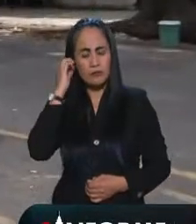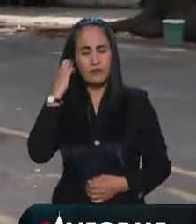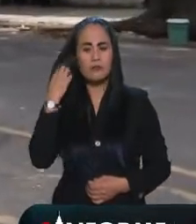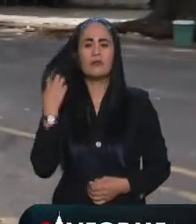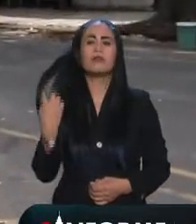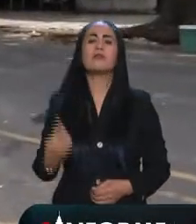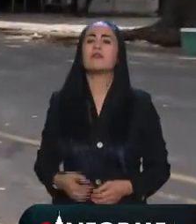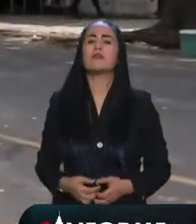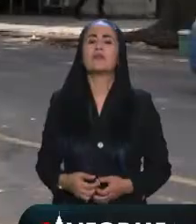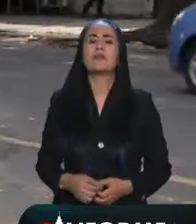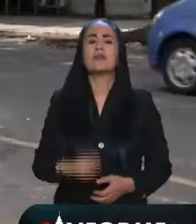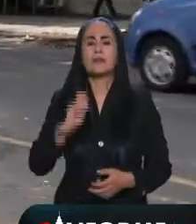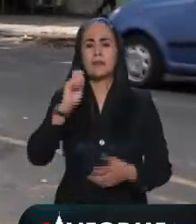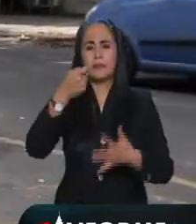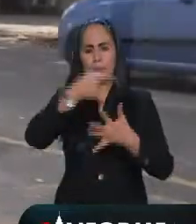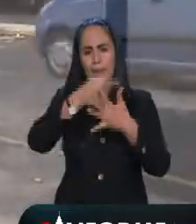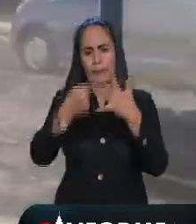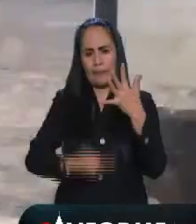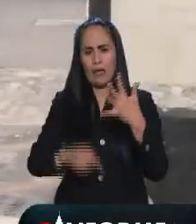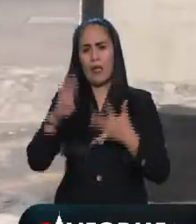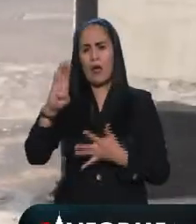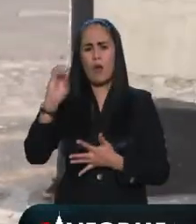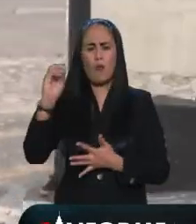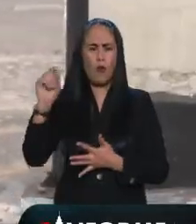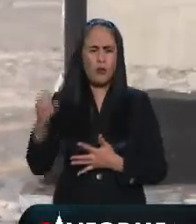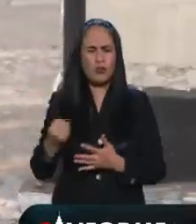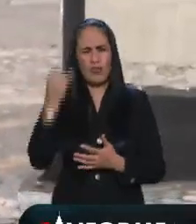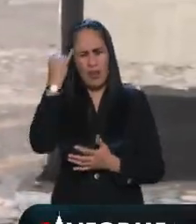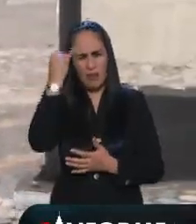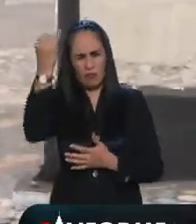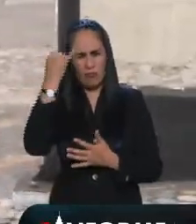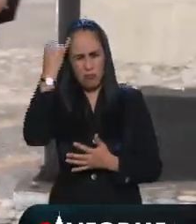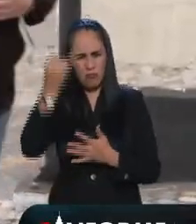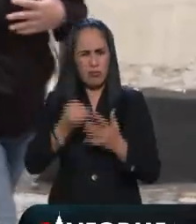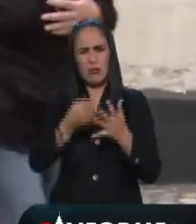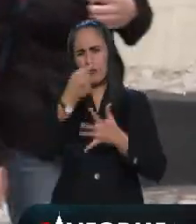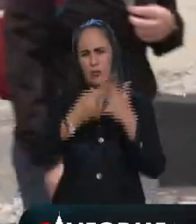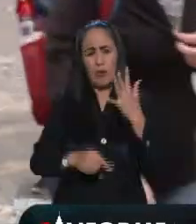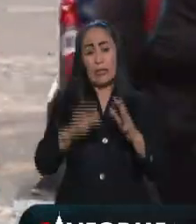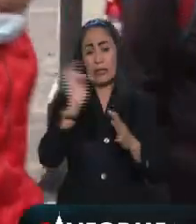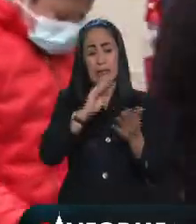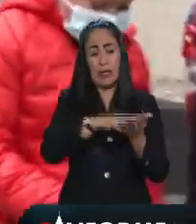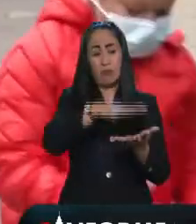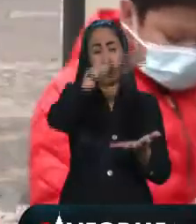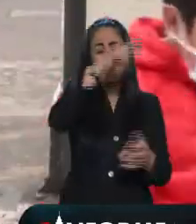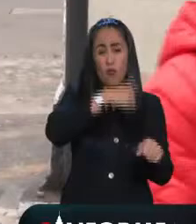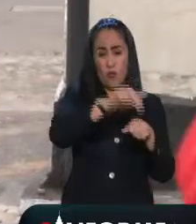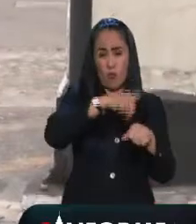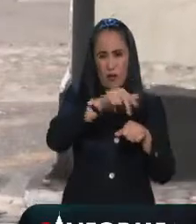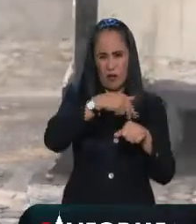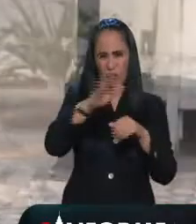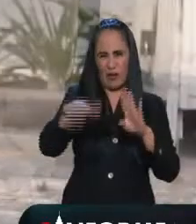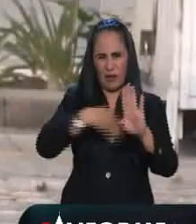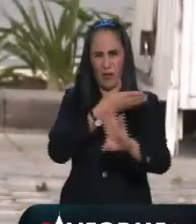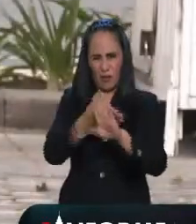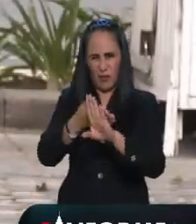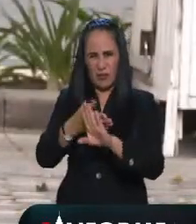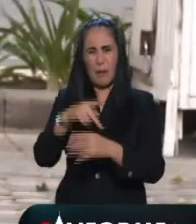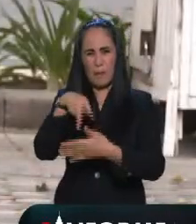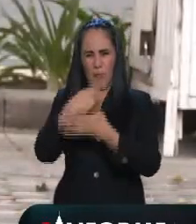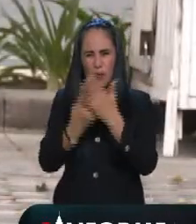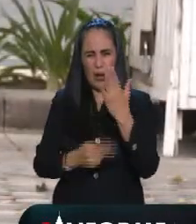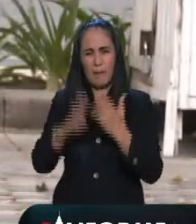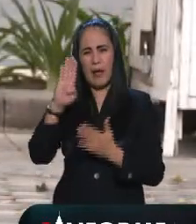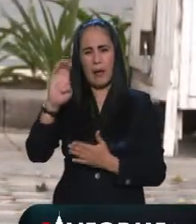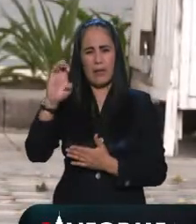fueron amplificadas no quiere decir que ellos estén usando votos sino que quizás alguien decidió inflar las opiniones en contra de las becas universales